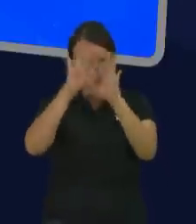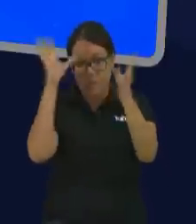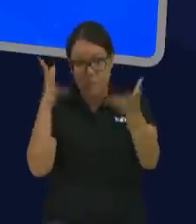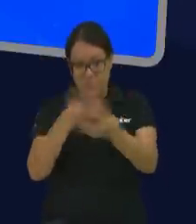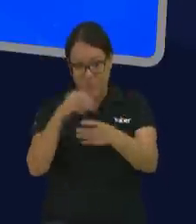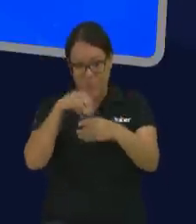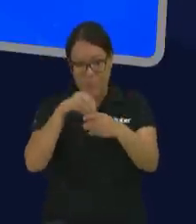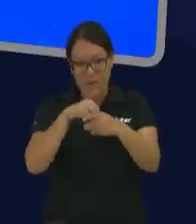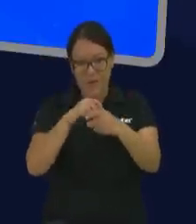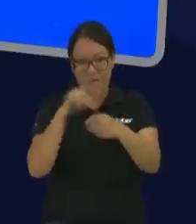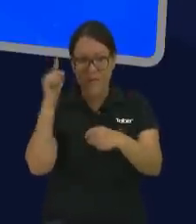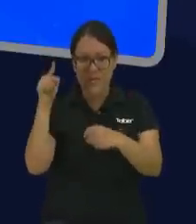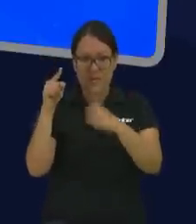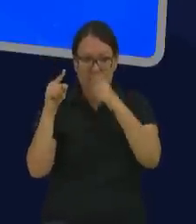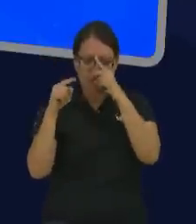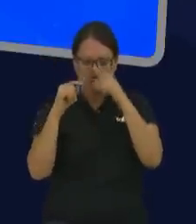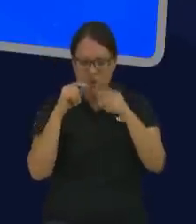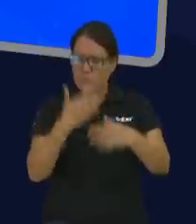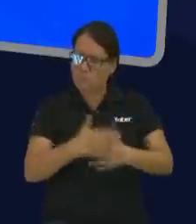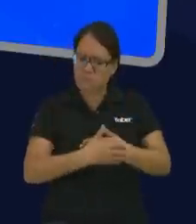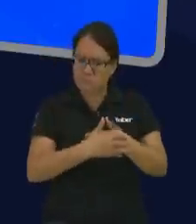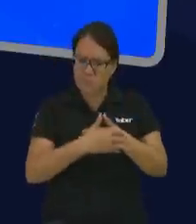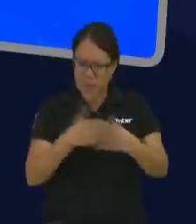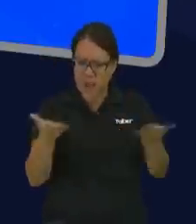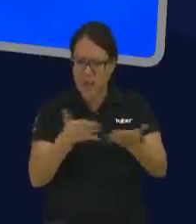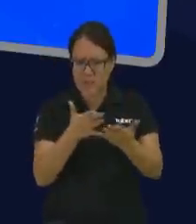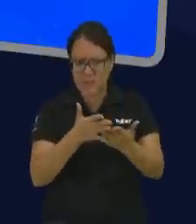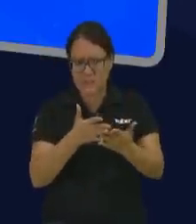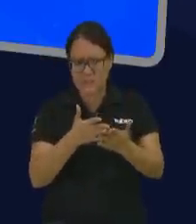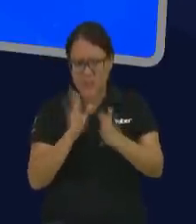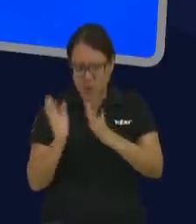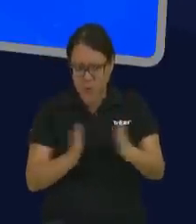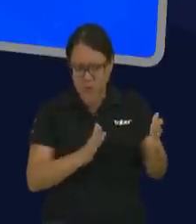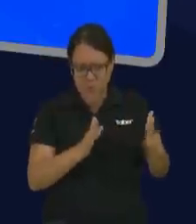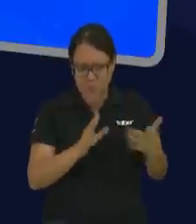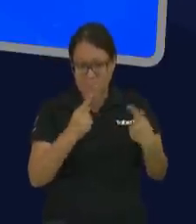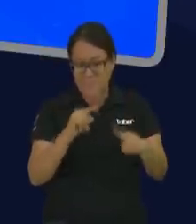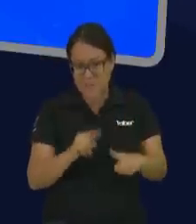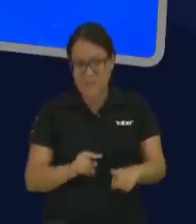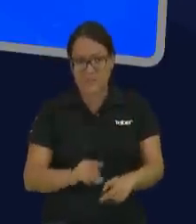todo lo hacen sigilosamente no dicen nada pero cuando ya no se pagan